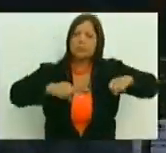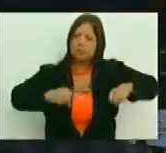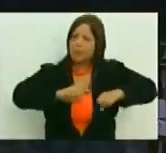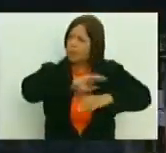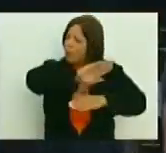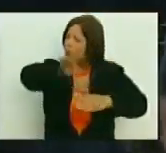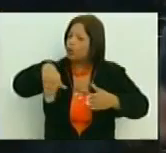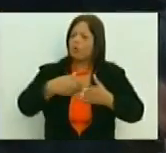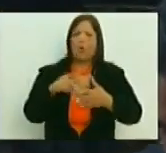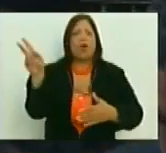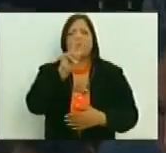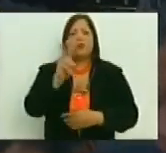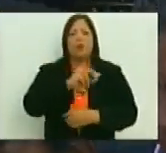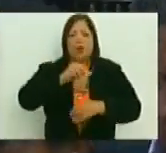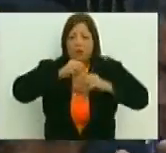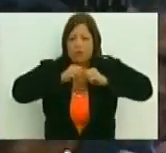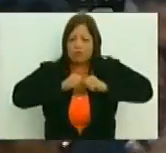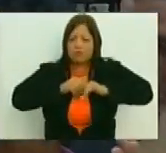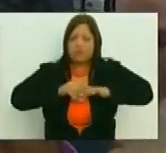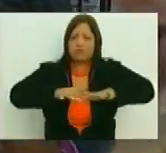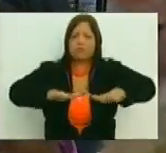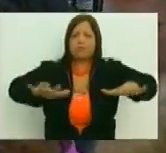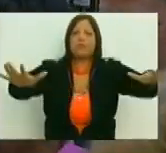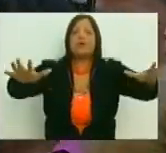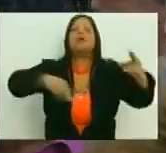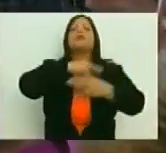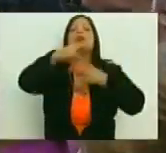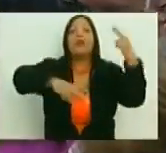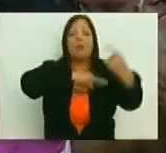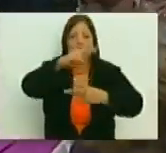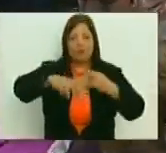República Bolivariana de Venezuela. ¡Eso es revolución!